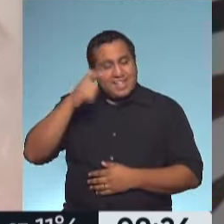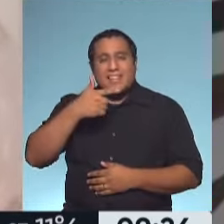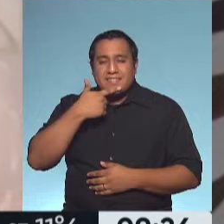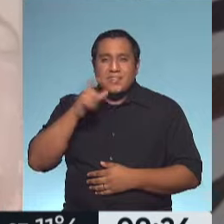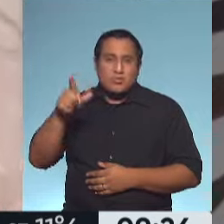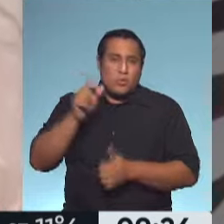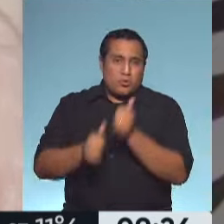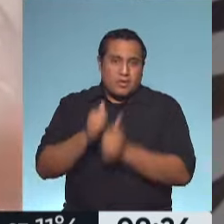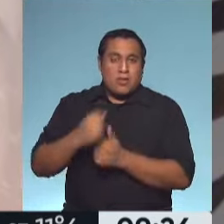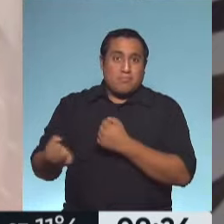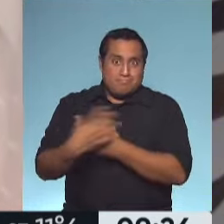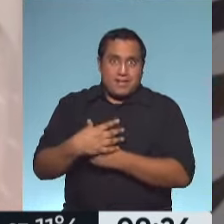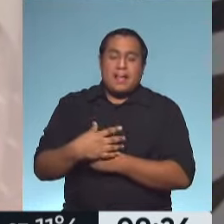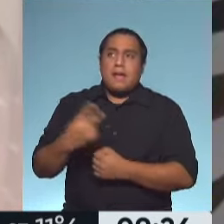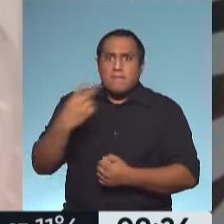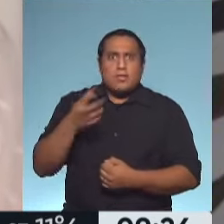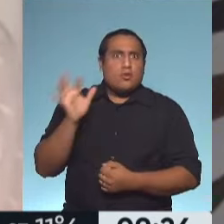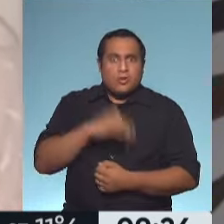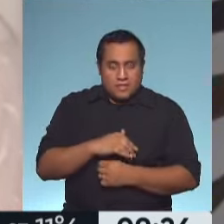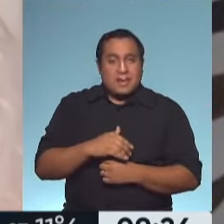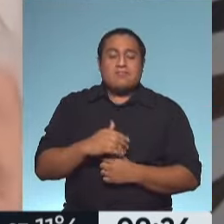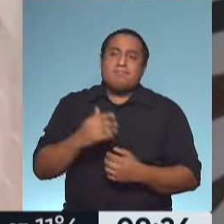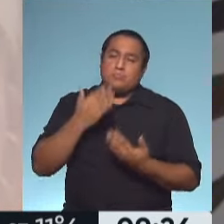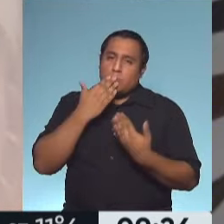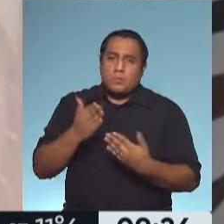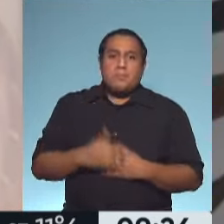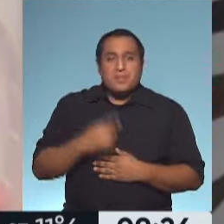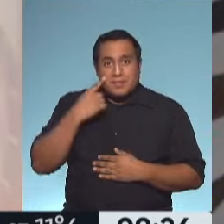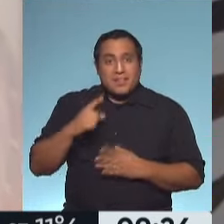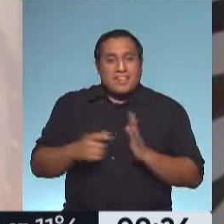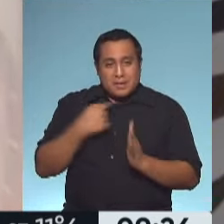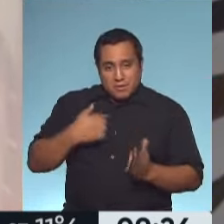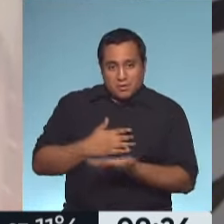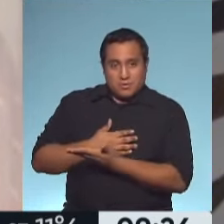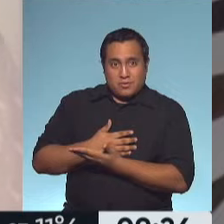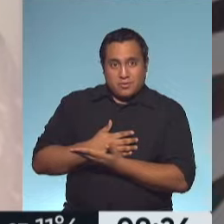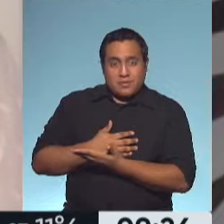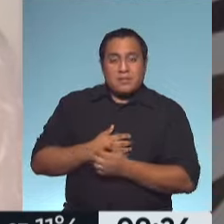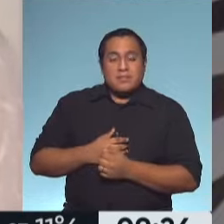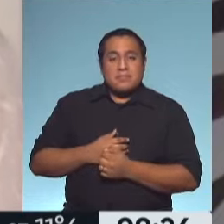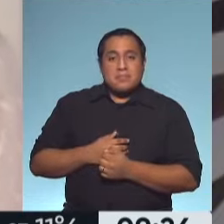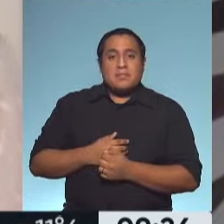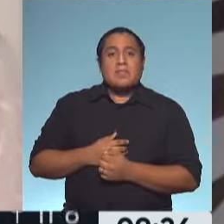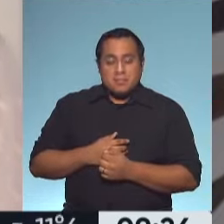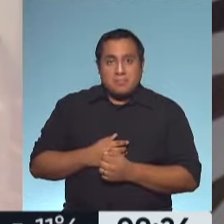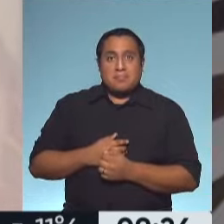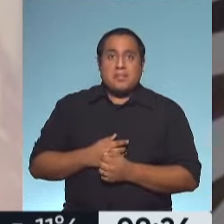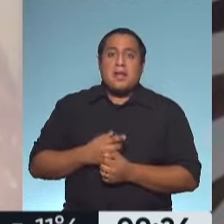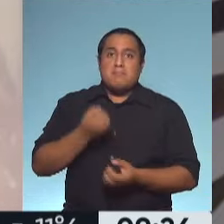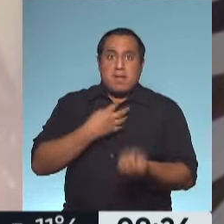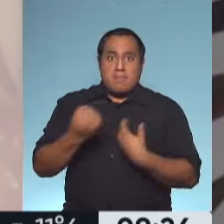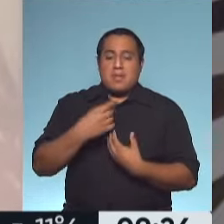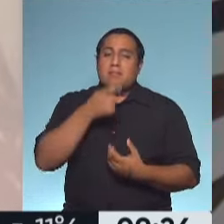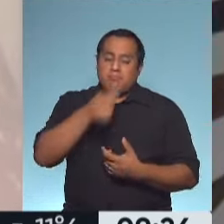siempre todas las mañanas. Ahí están mis redes, arroba, ni para actores, me escriben, siempre tratamos de responder y esto, fundamental,